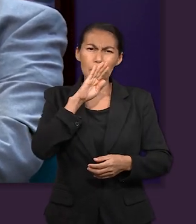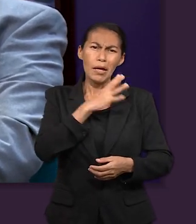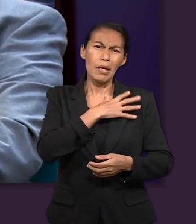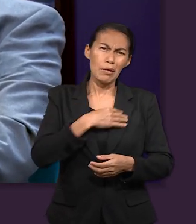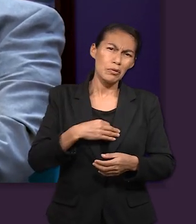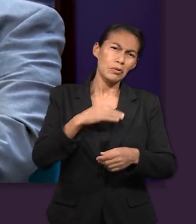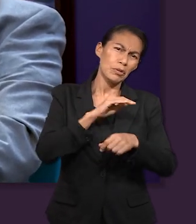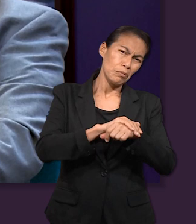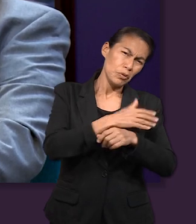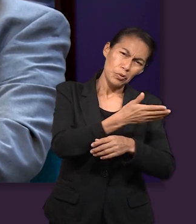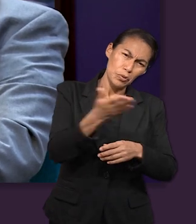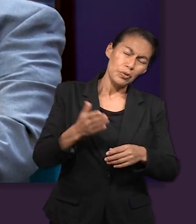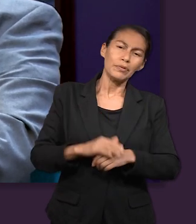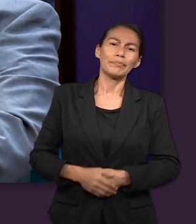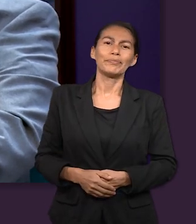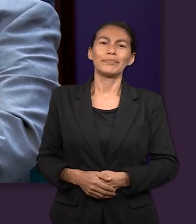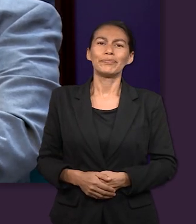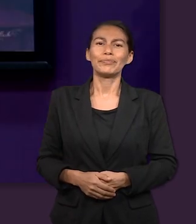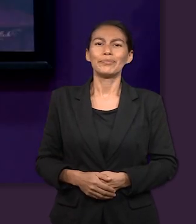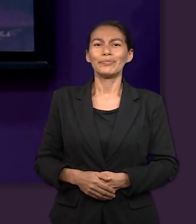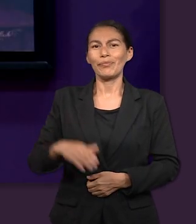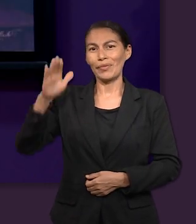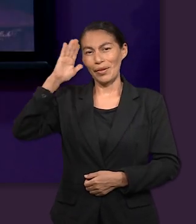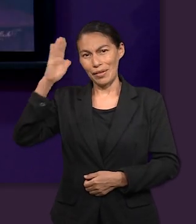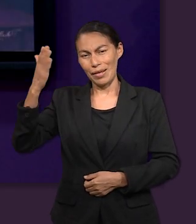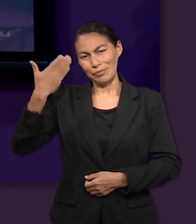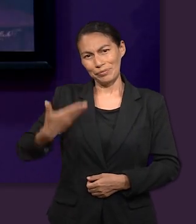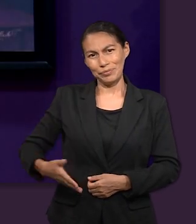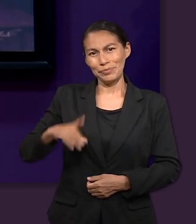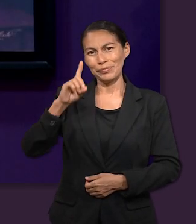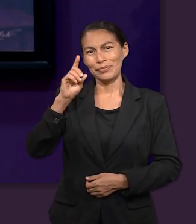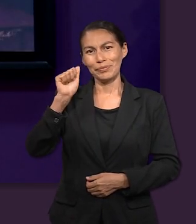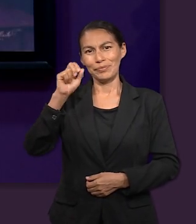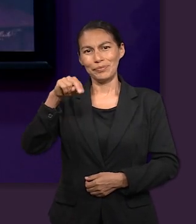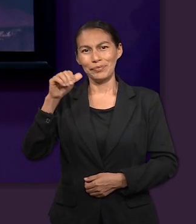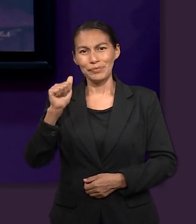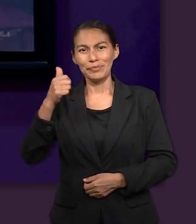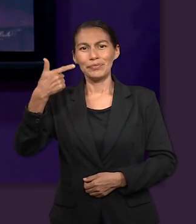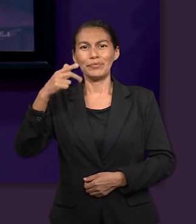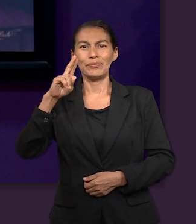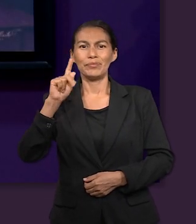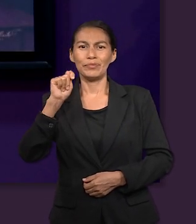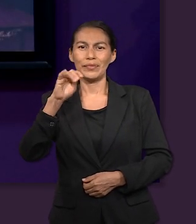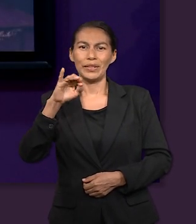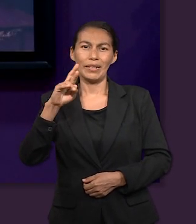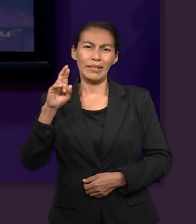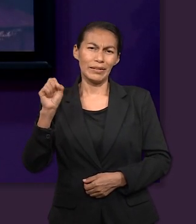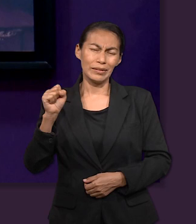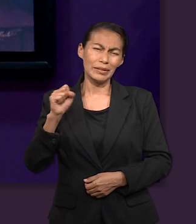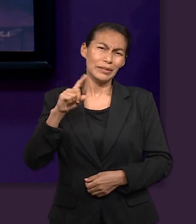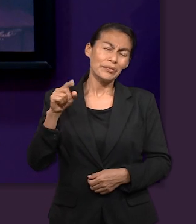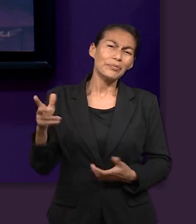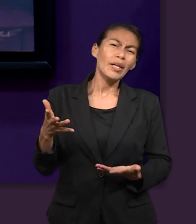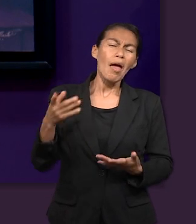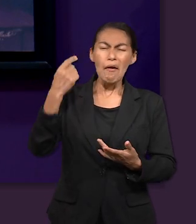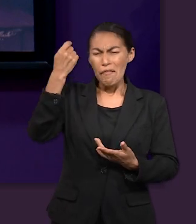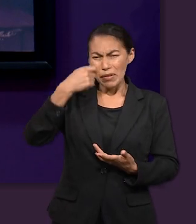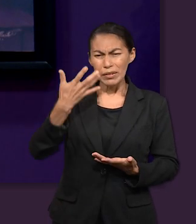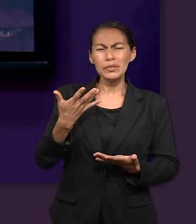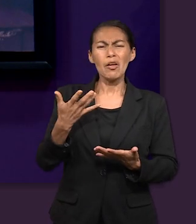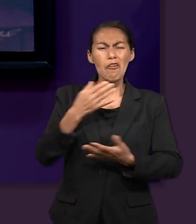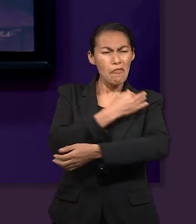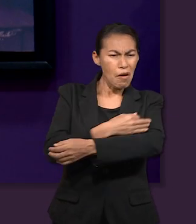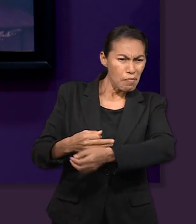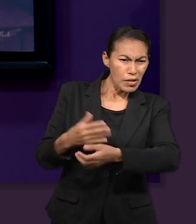padres, mis hermanos, mis sobrinos. Hola, yo soy Dana Gutiérrez. Yo creo que también la bendición más grande que he